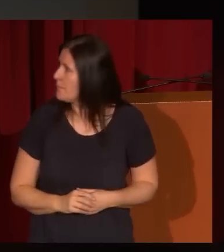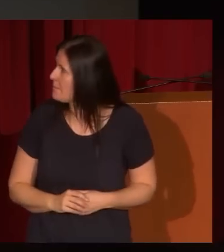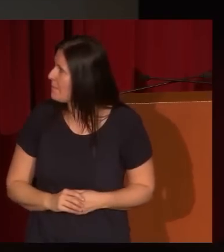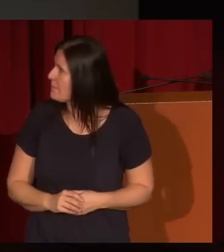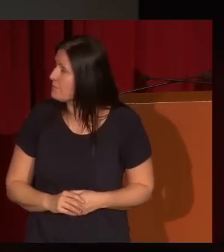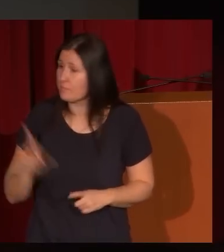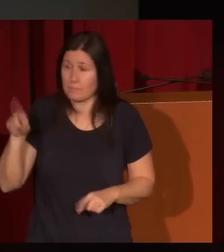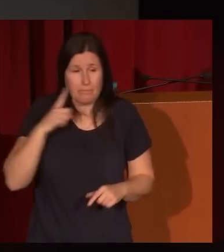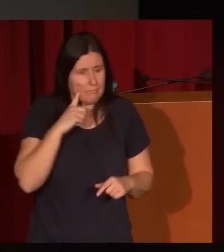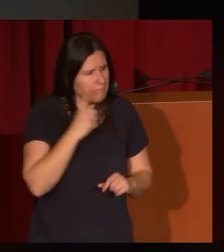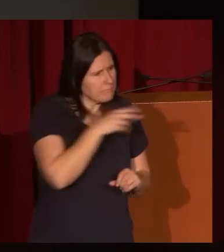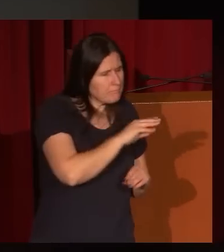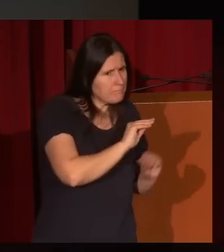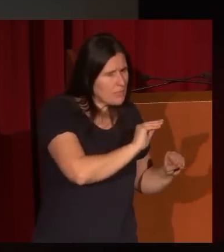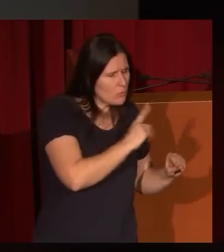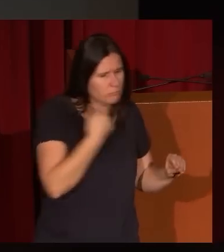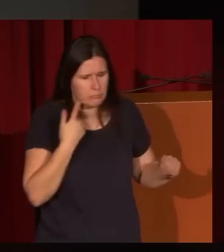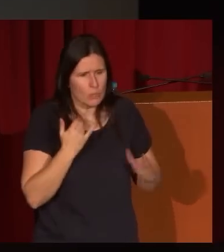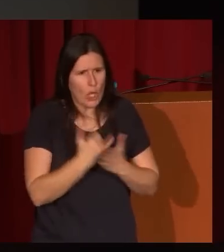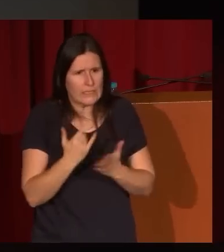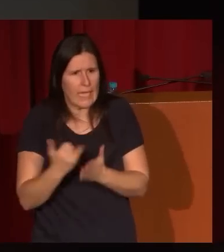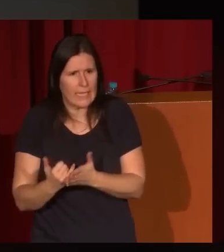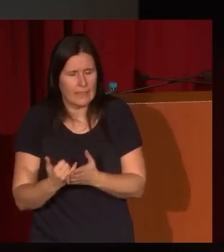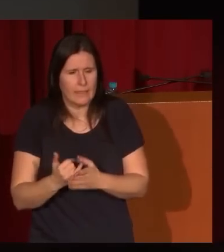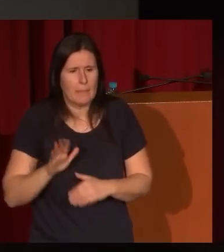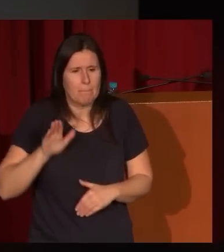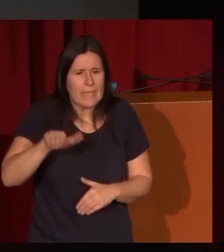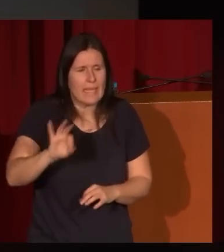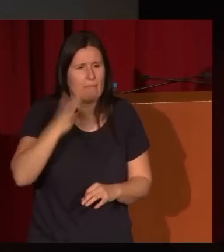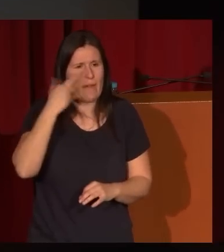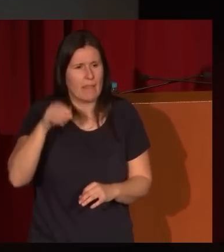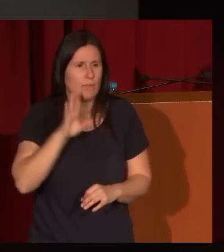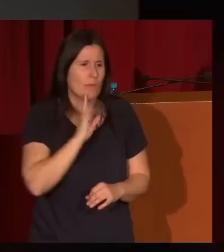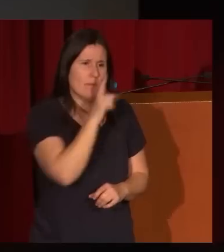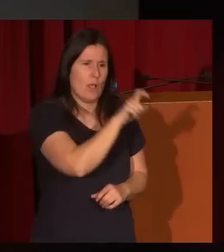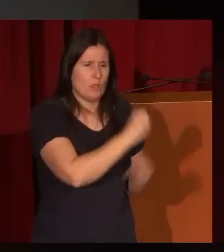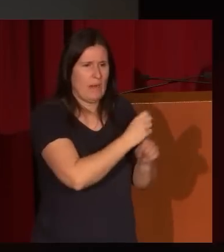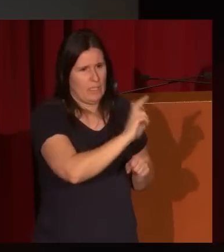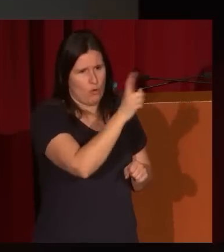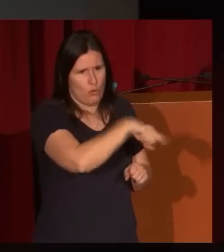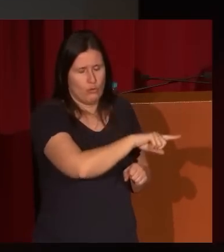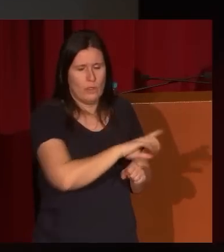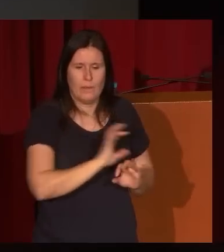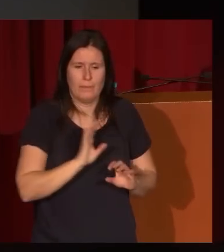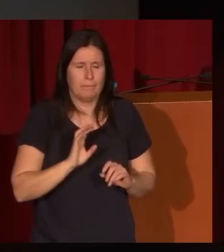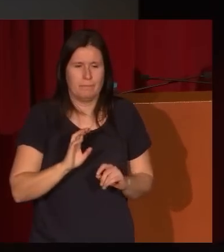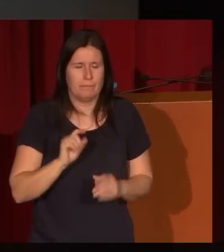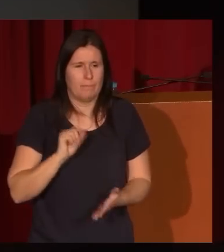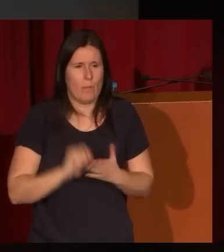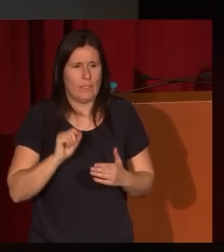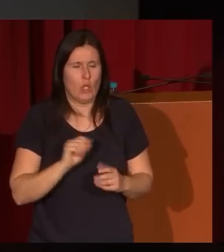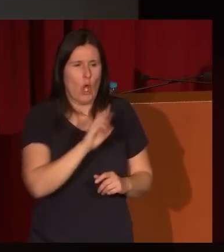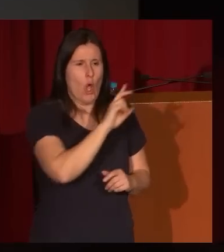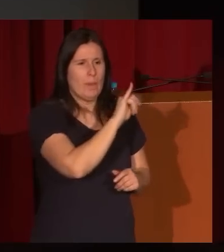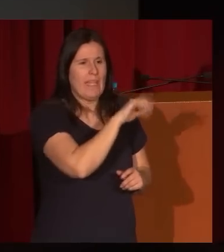y ensaya esas fórmulas del paisaje francés a través de la obra de Eugenio de Brugada pero es enseguida Pérez Villamil que le da la